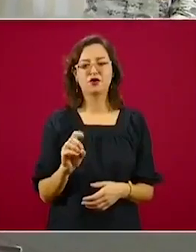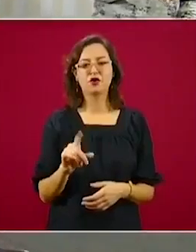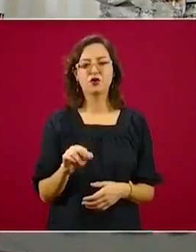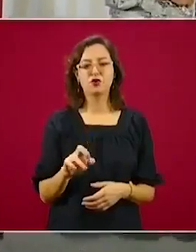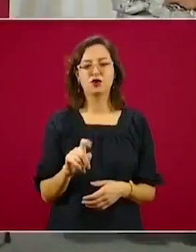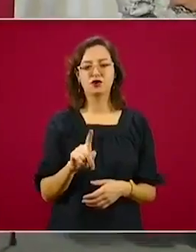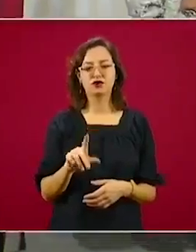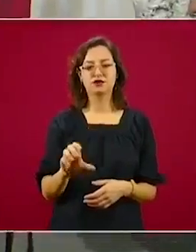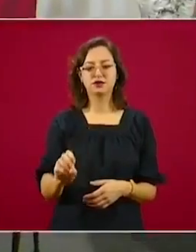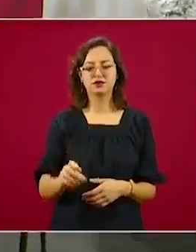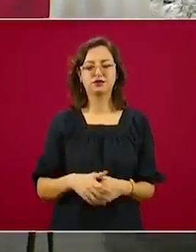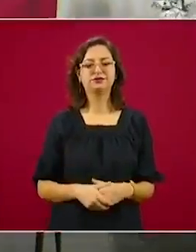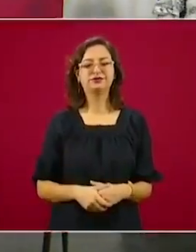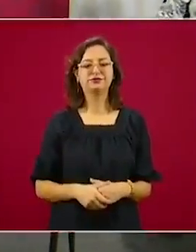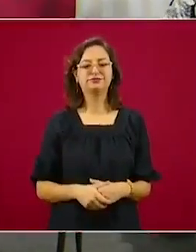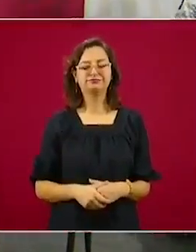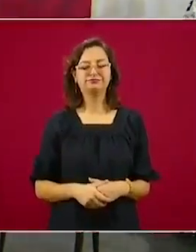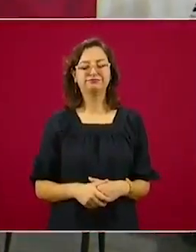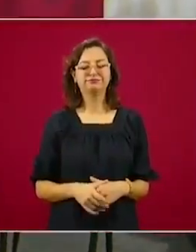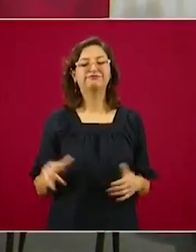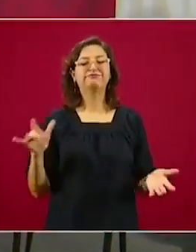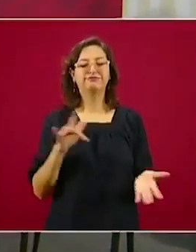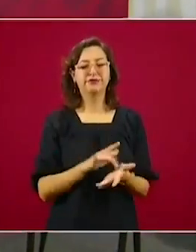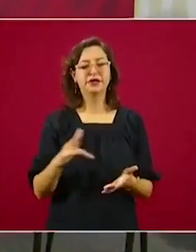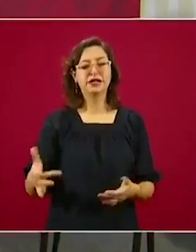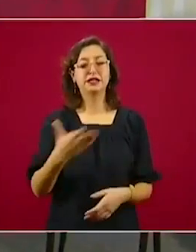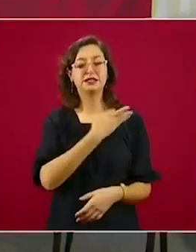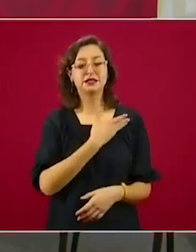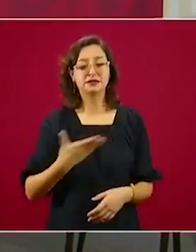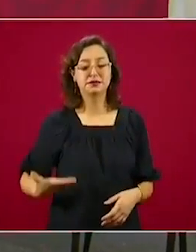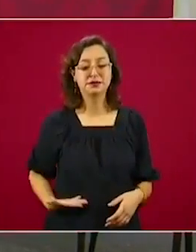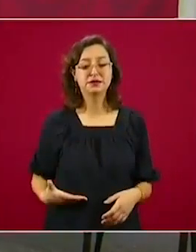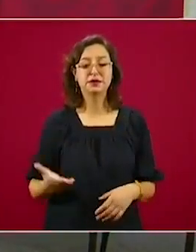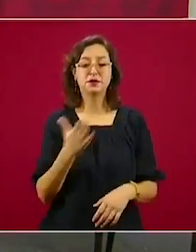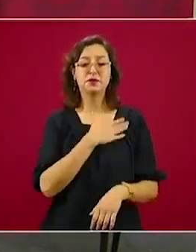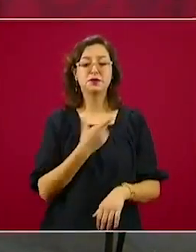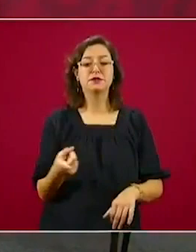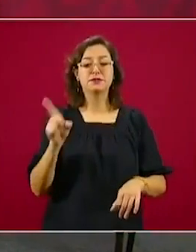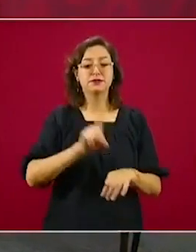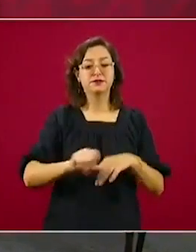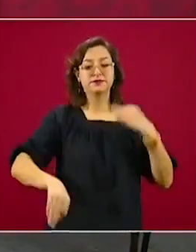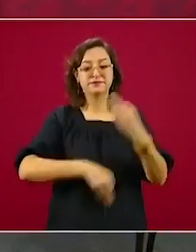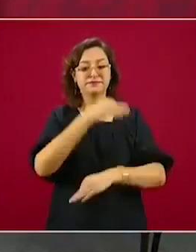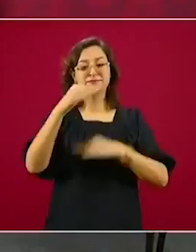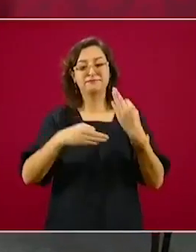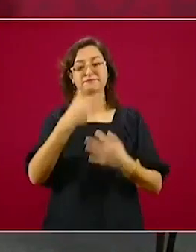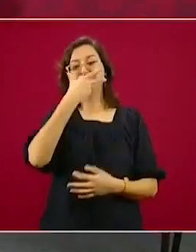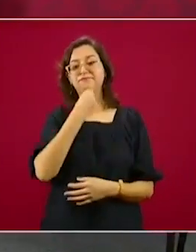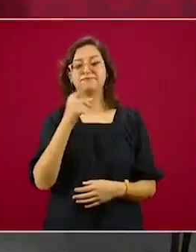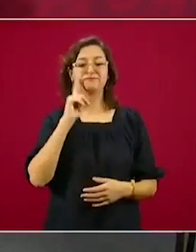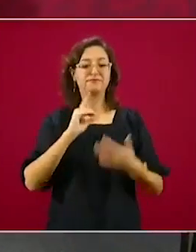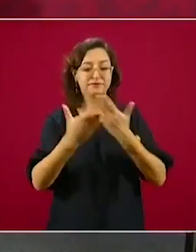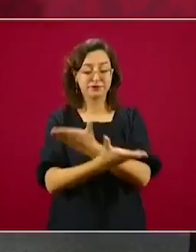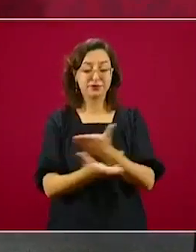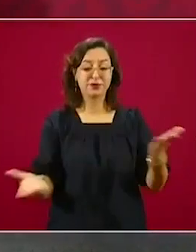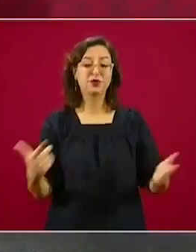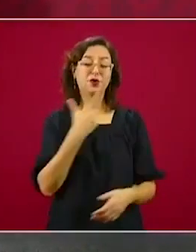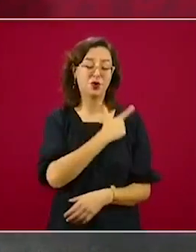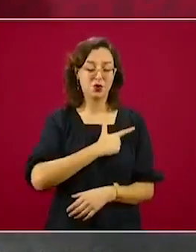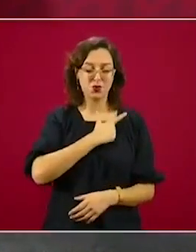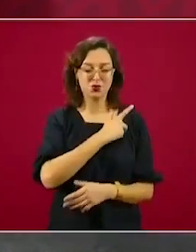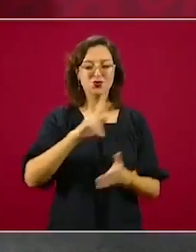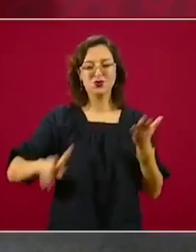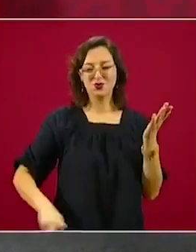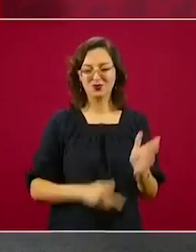Tras recibir un país con números al alza, en la actual administración los delitos de homicidios dolosos y feminicidios han disminuido,